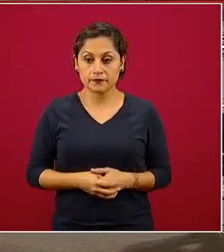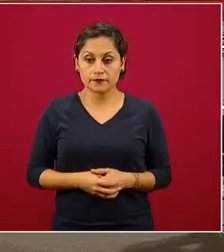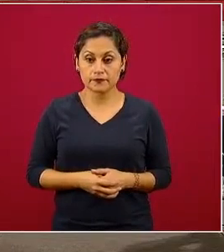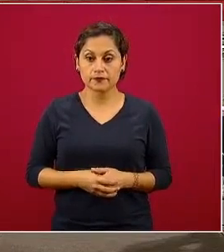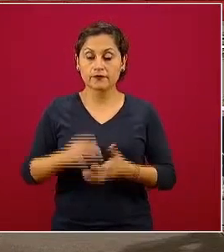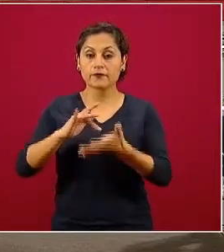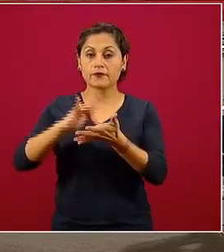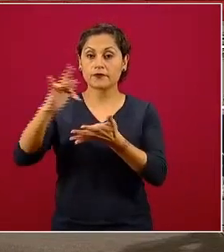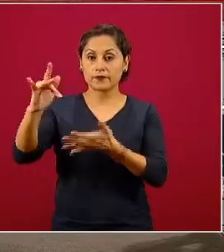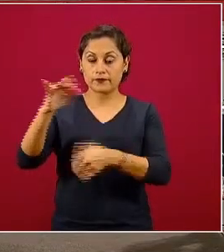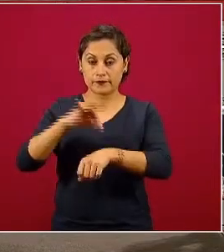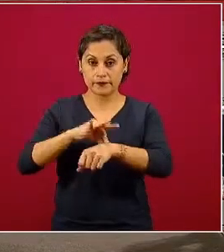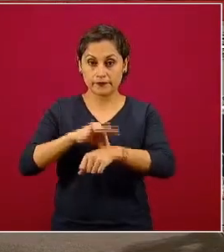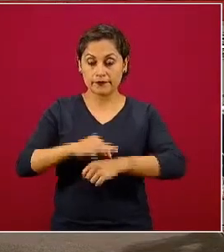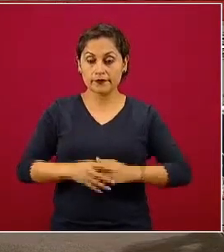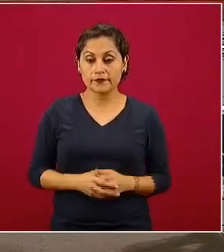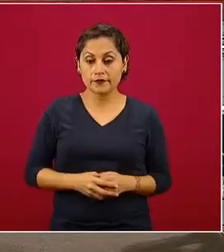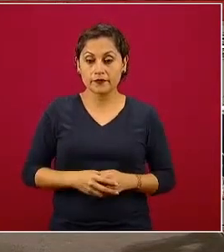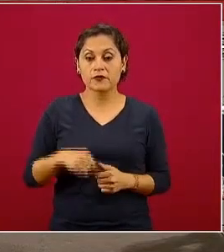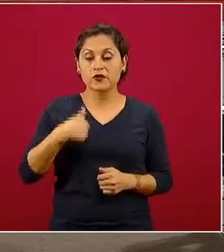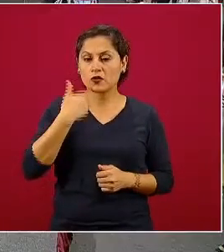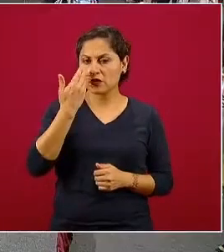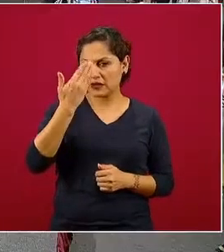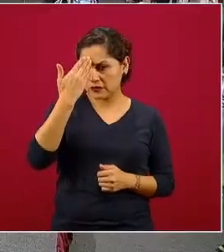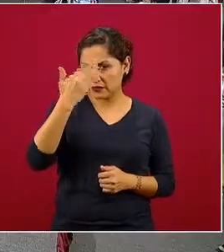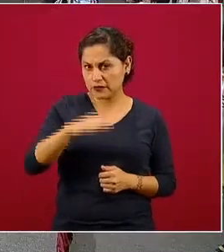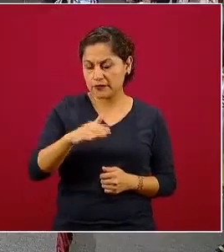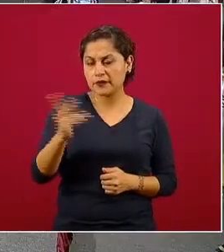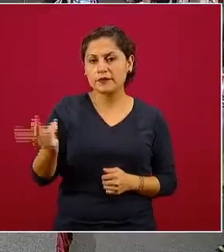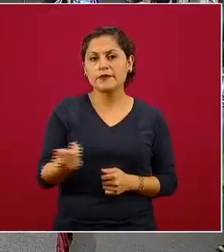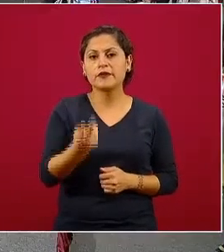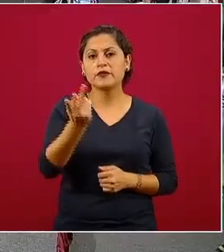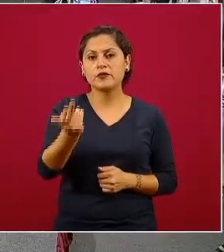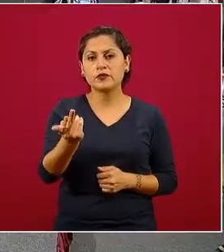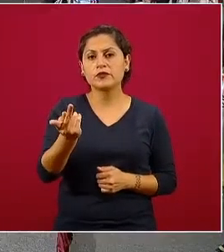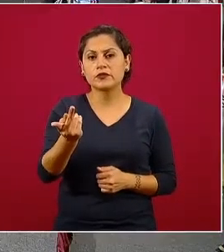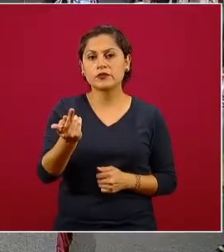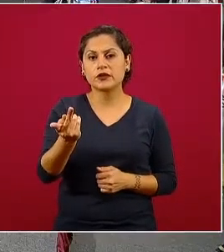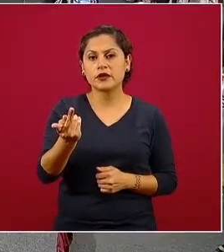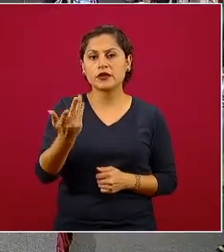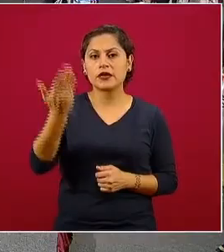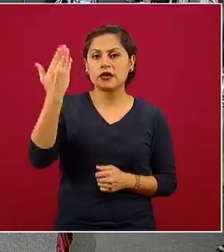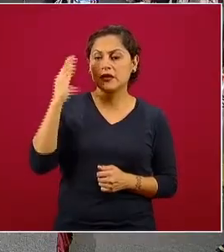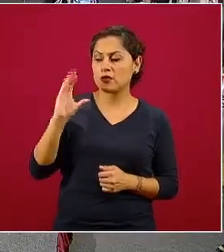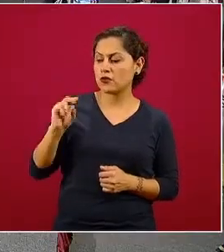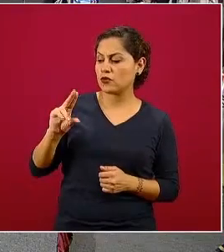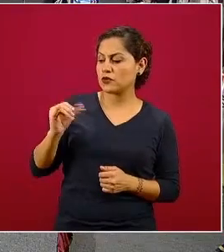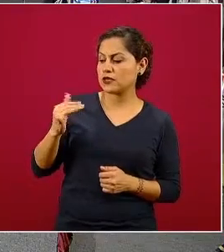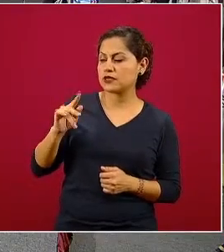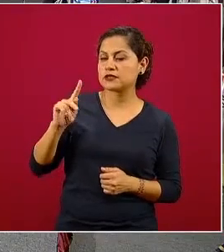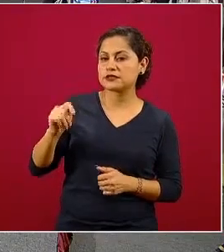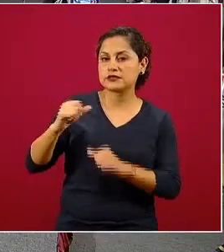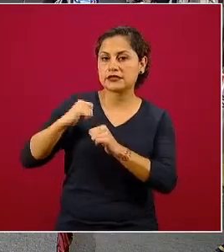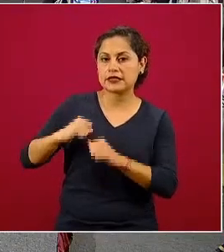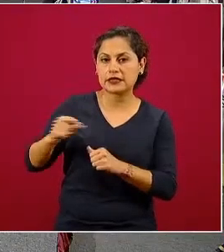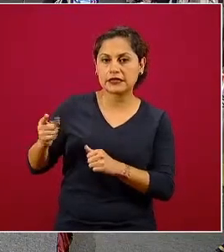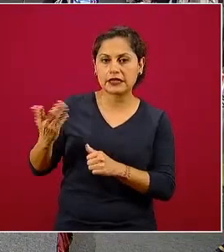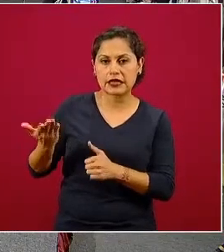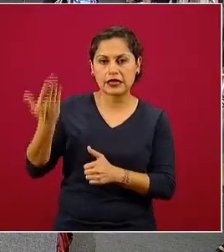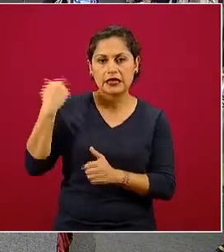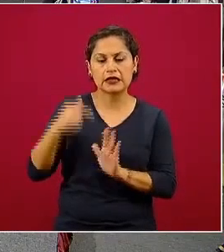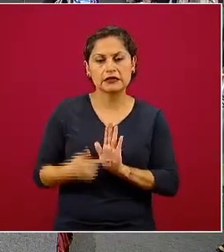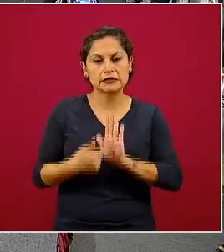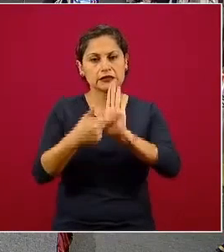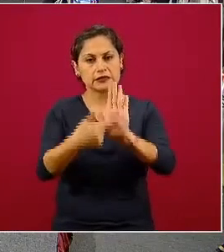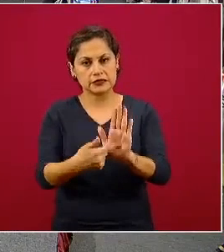Gracias, doctor. Yo quiero preguntarle, el modelo presentado por el CONACYT en su última actualización describe y